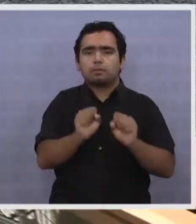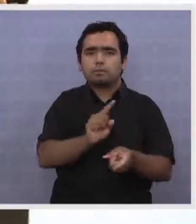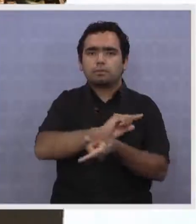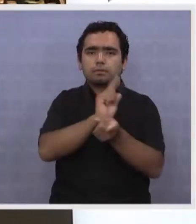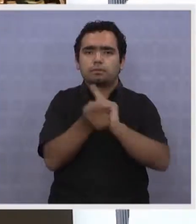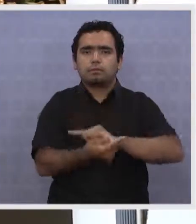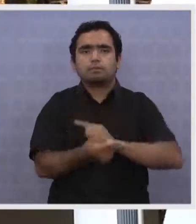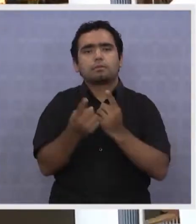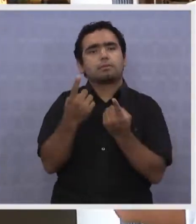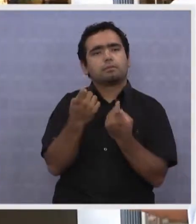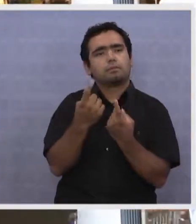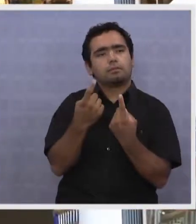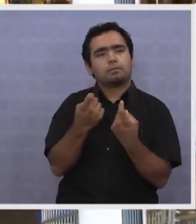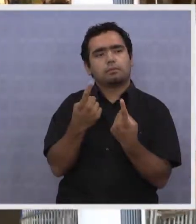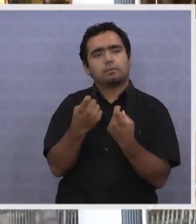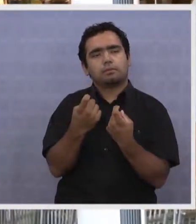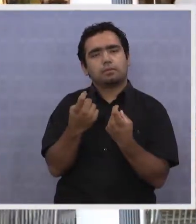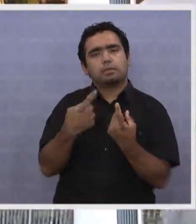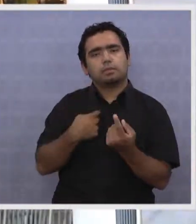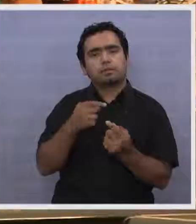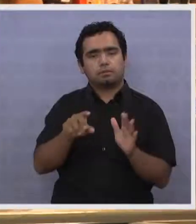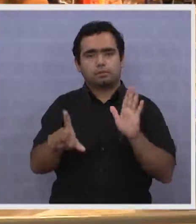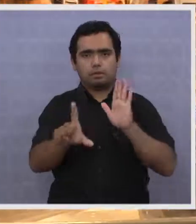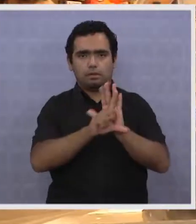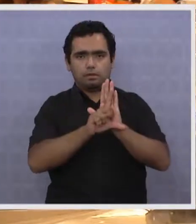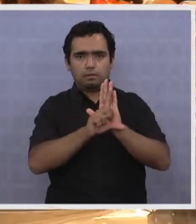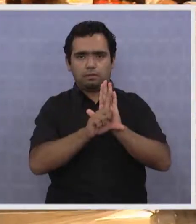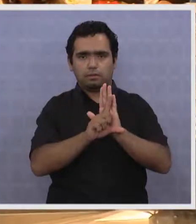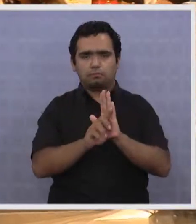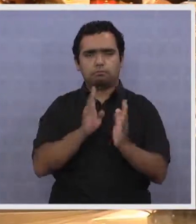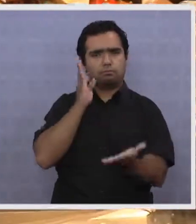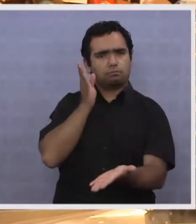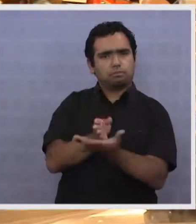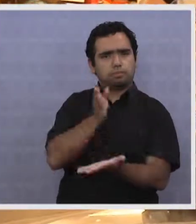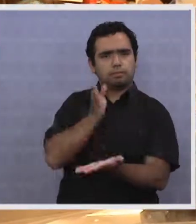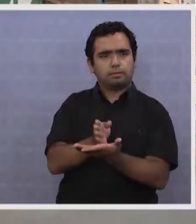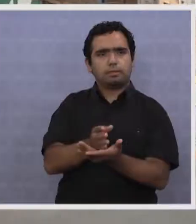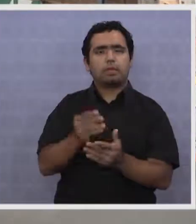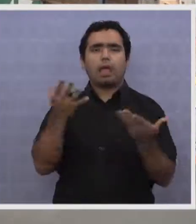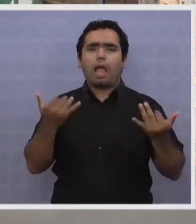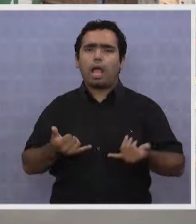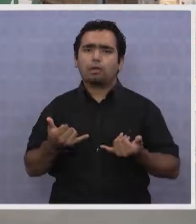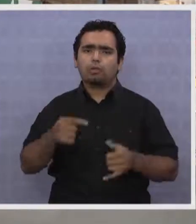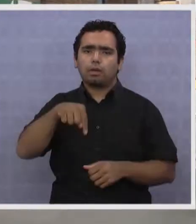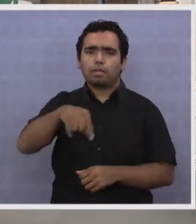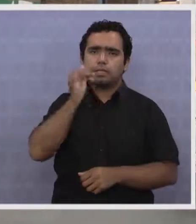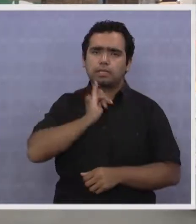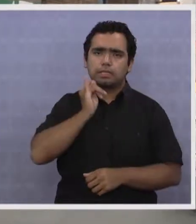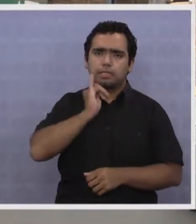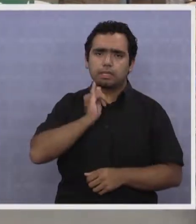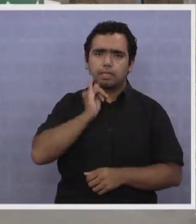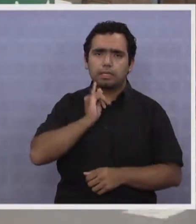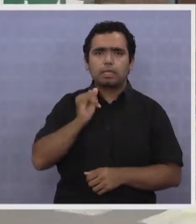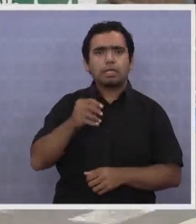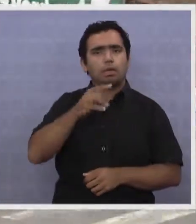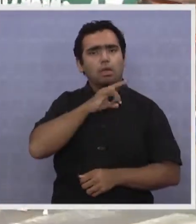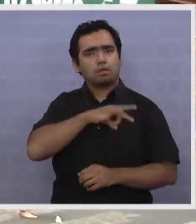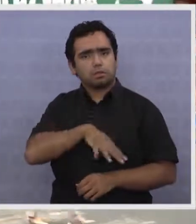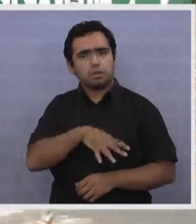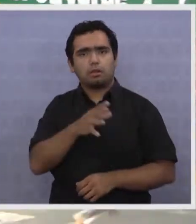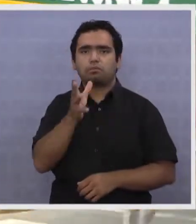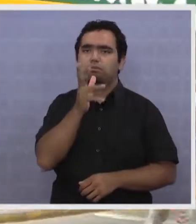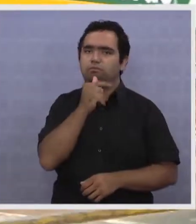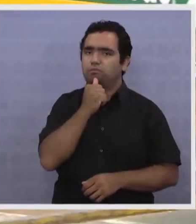para que esto pueda cambiar, se hace necesario contar con un marco legal más exigente, lo que actualmente en Chile no existe.